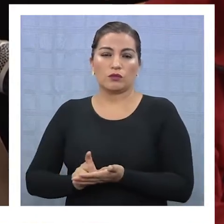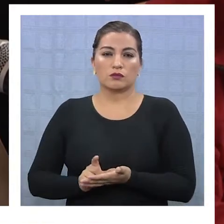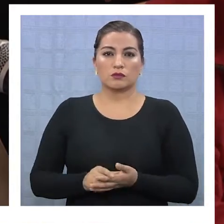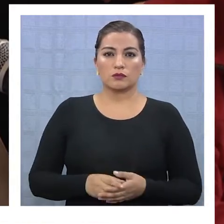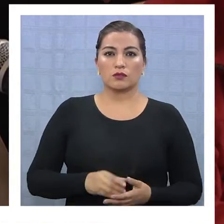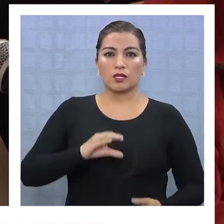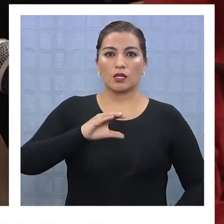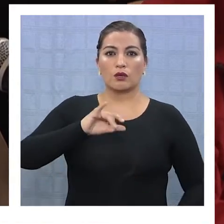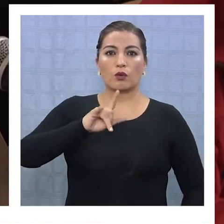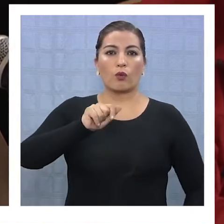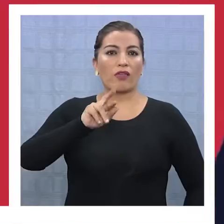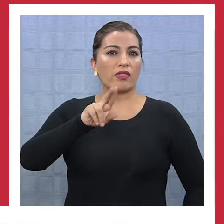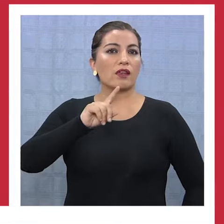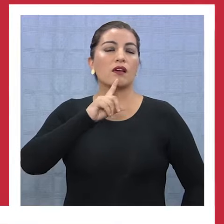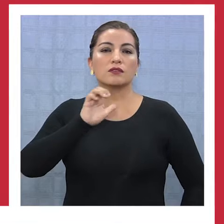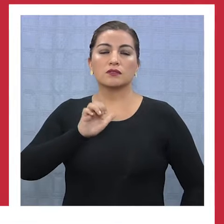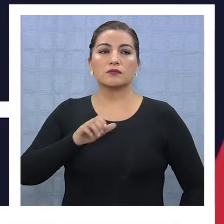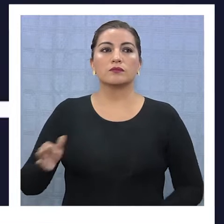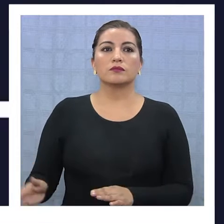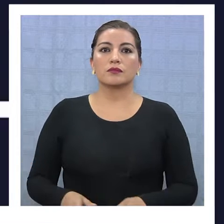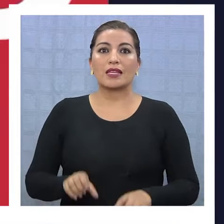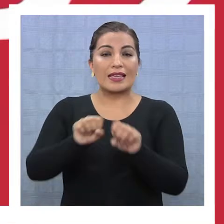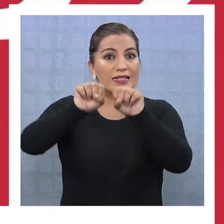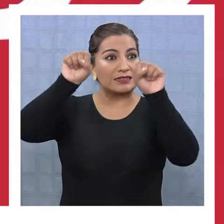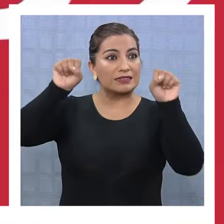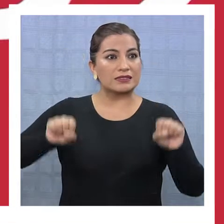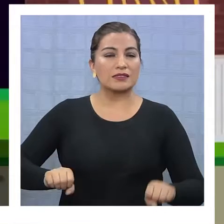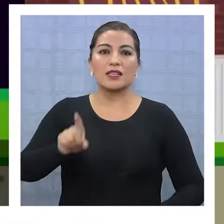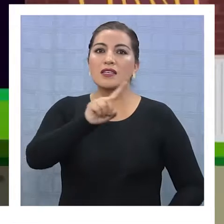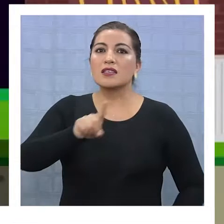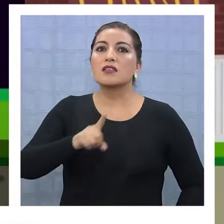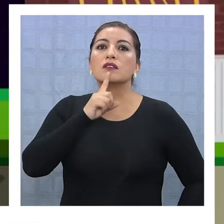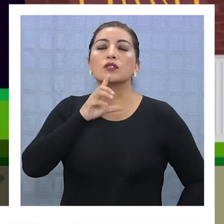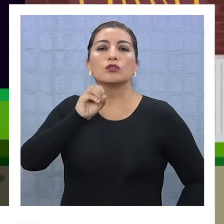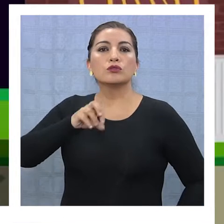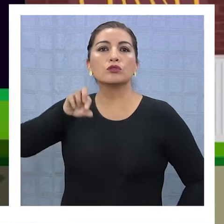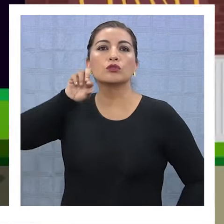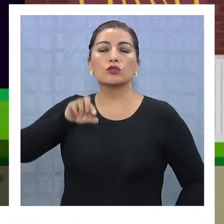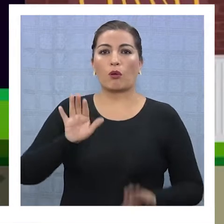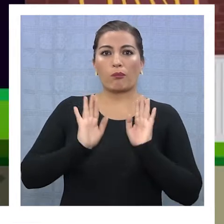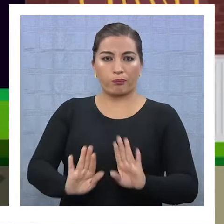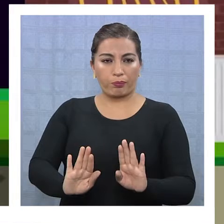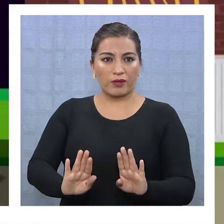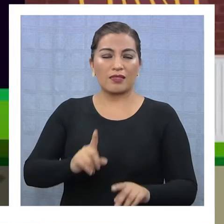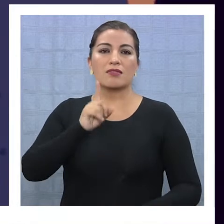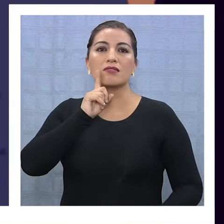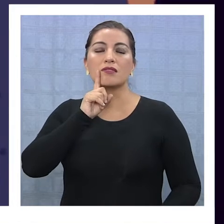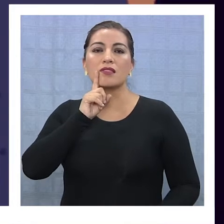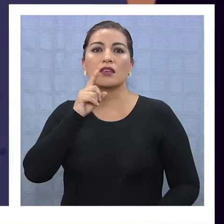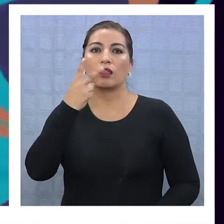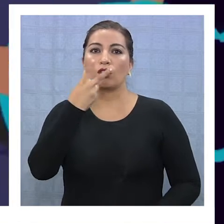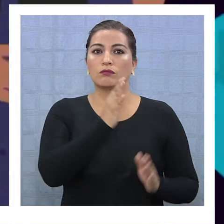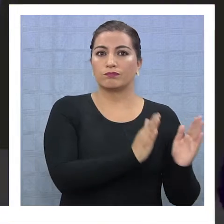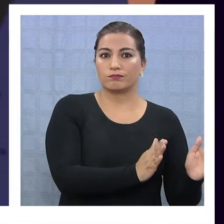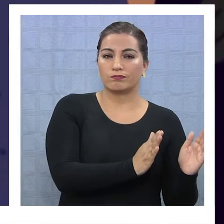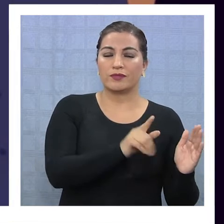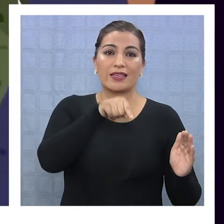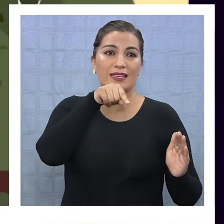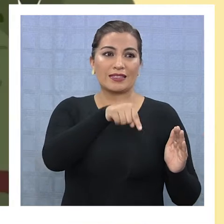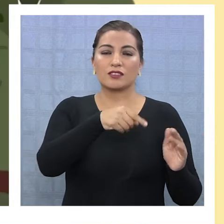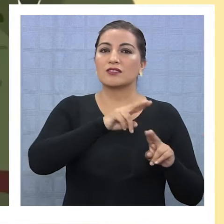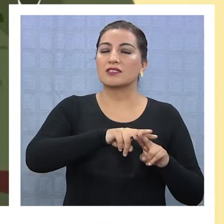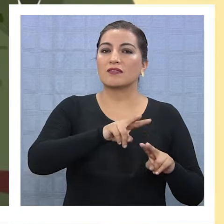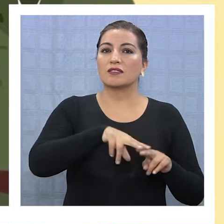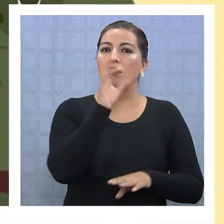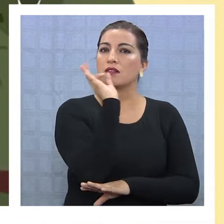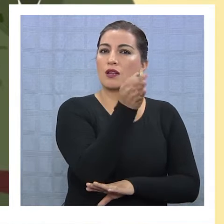cuadrículas, en la región de Tarapacá. El sistema STOP lanzado a nivel nacional contará con dos fases. En la primera se